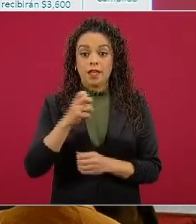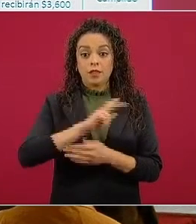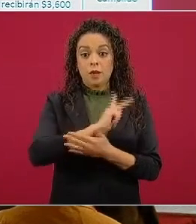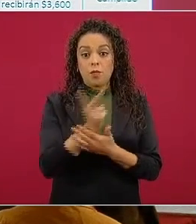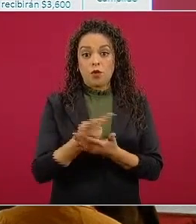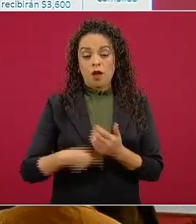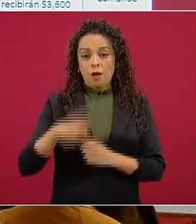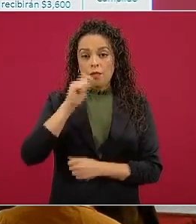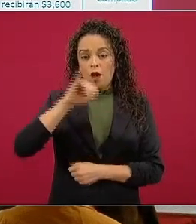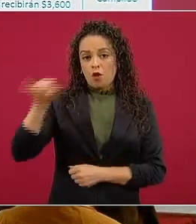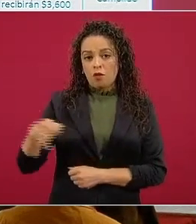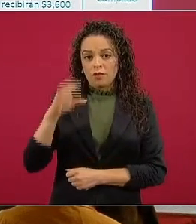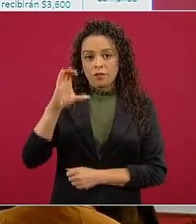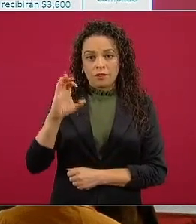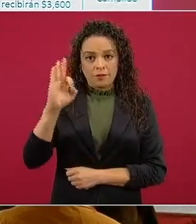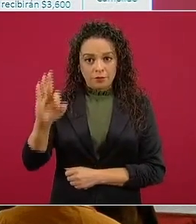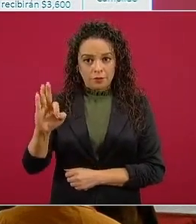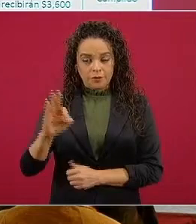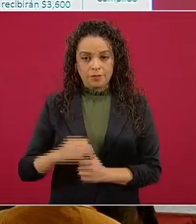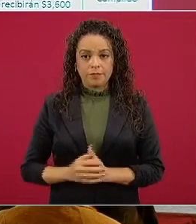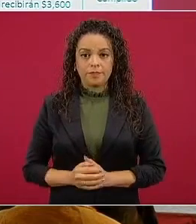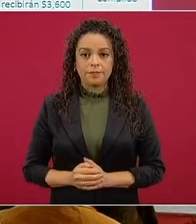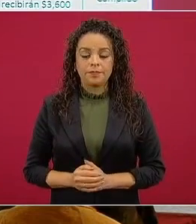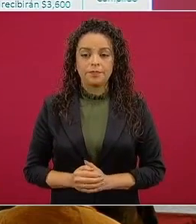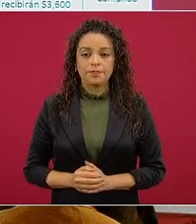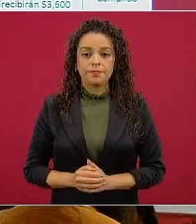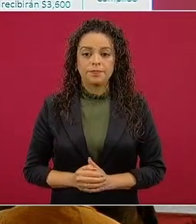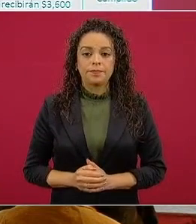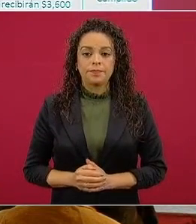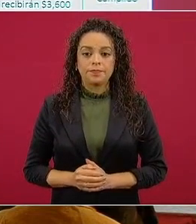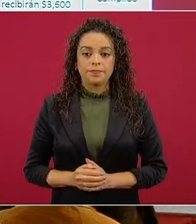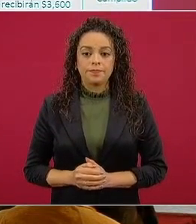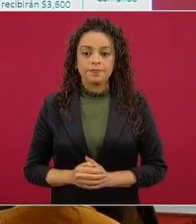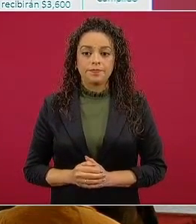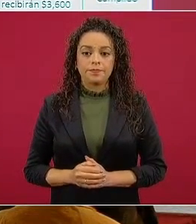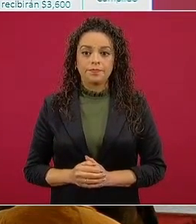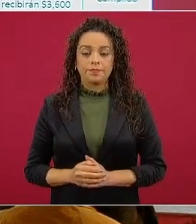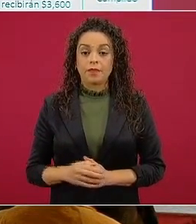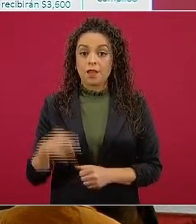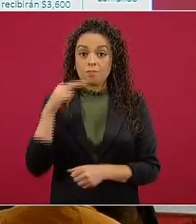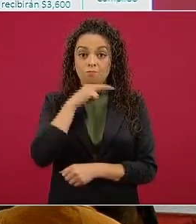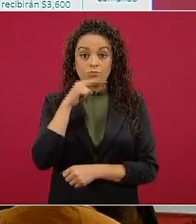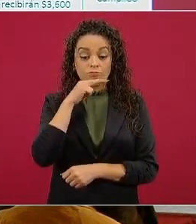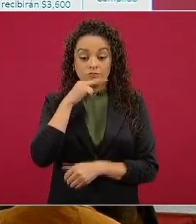Jóvenes Construyendo el Futuro. Ya pronto terminamos.